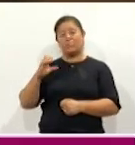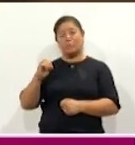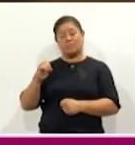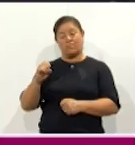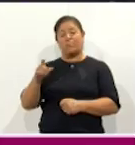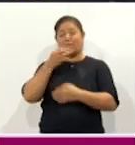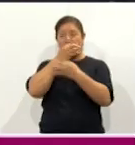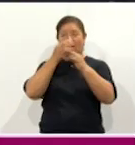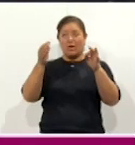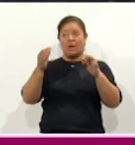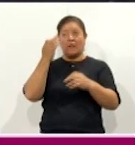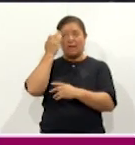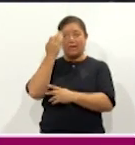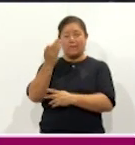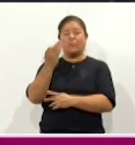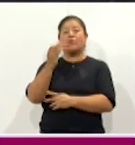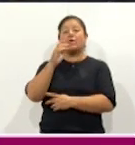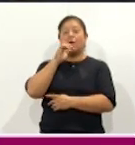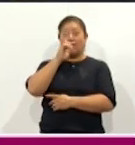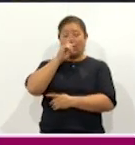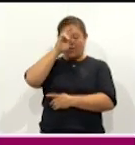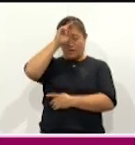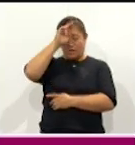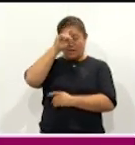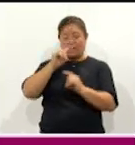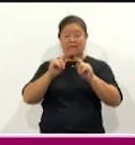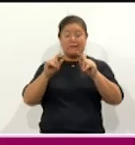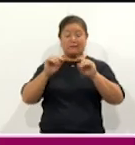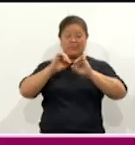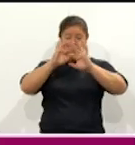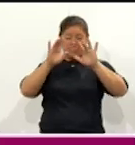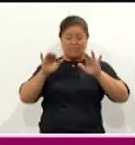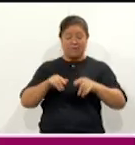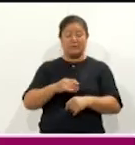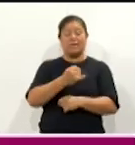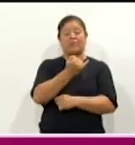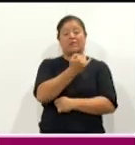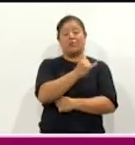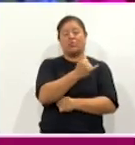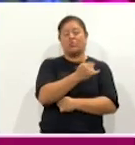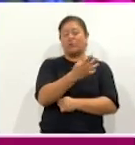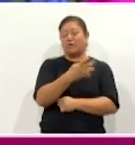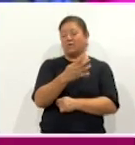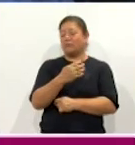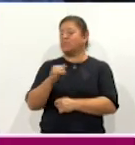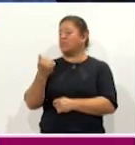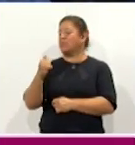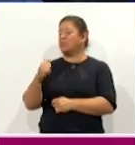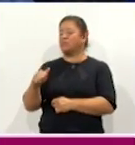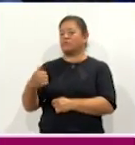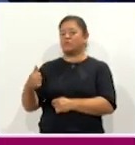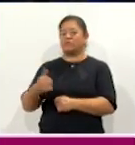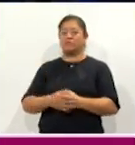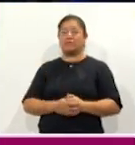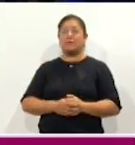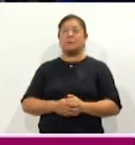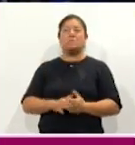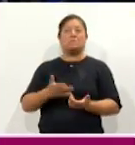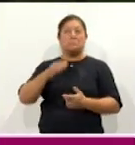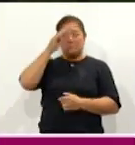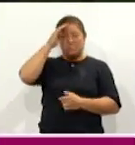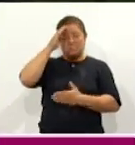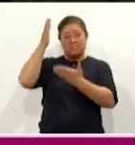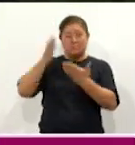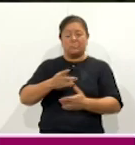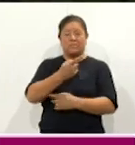de luciérnagas Tlaxcalabrilla 2024, que será del 14 de junio al 11 de agosto. Se prevé la llegada de más de 120